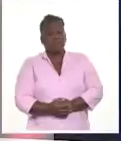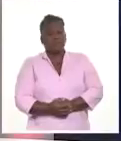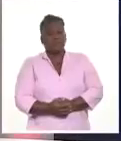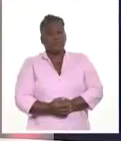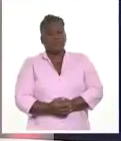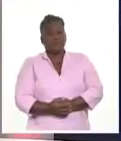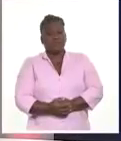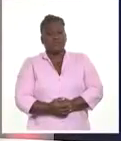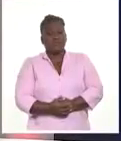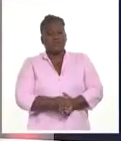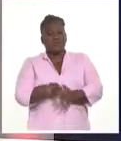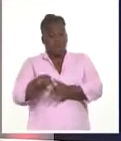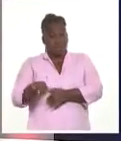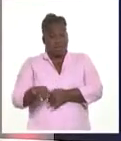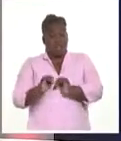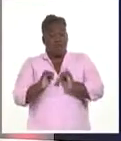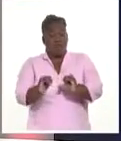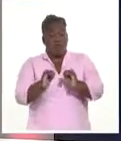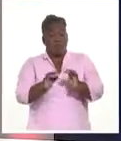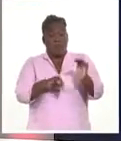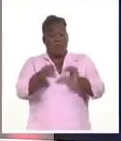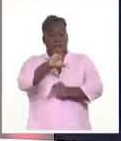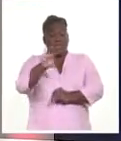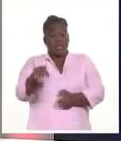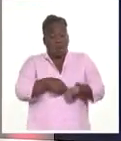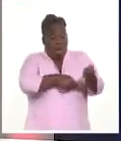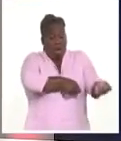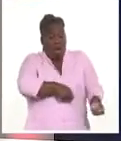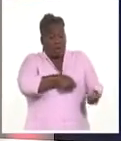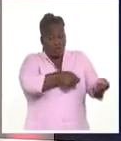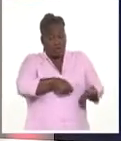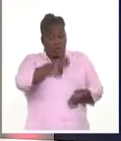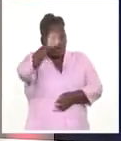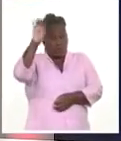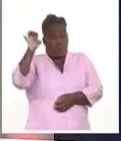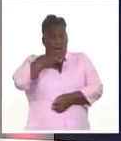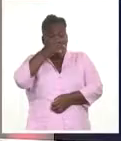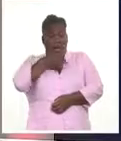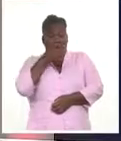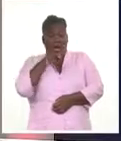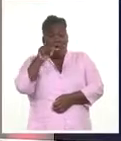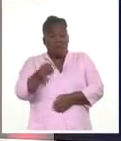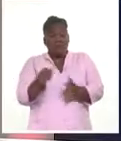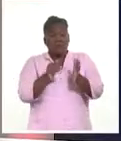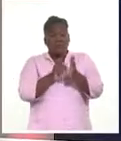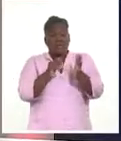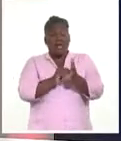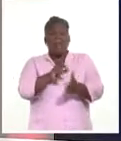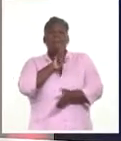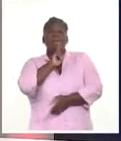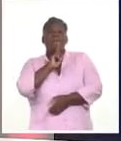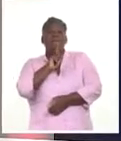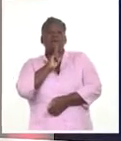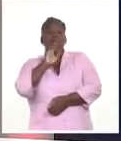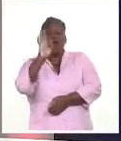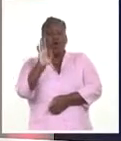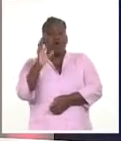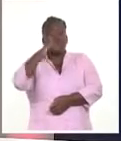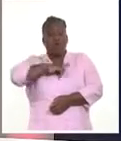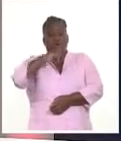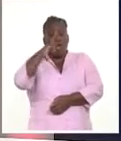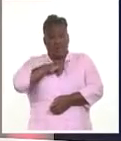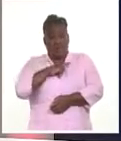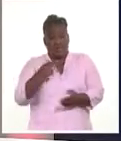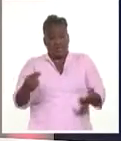Una nota del Ministerio de la Agricultura da a conocer que en la tarde de este viernes 8 de abril, en el evento de